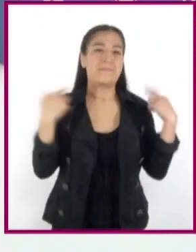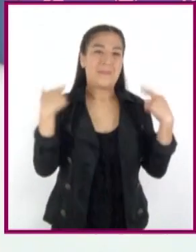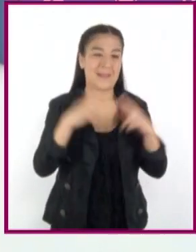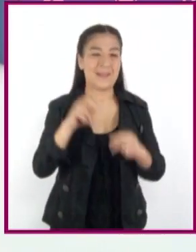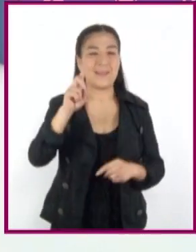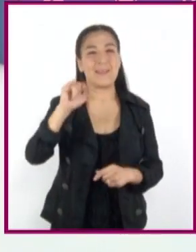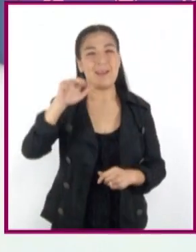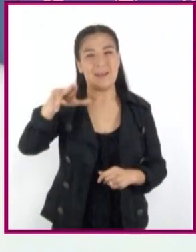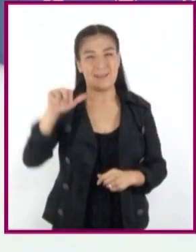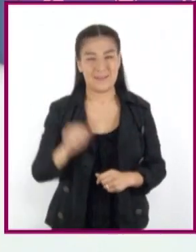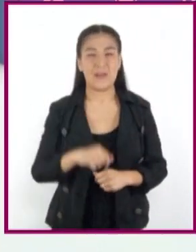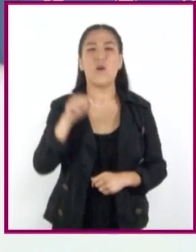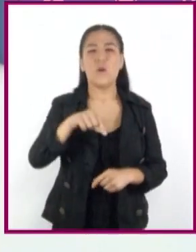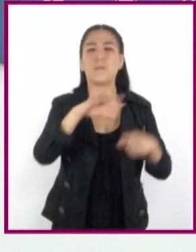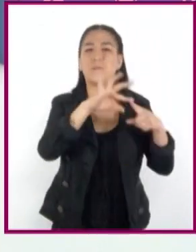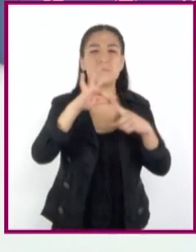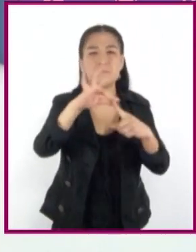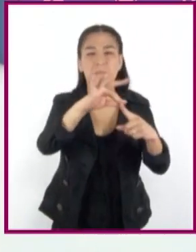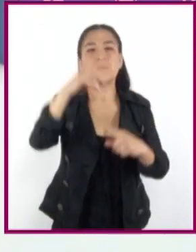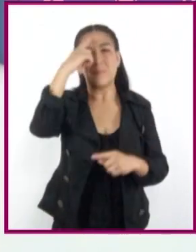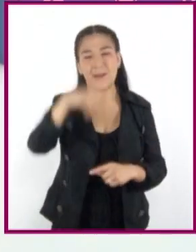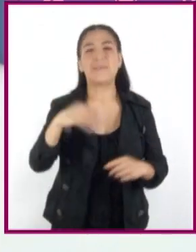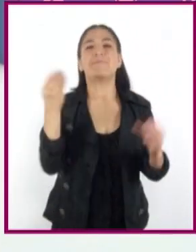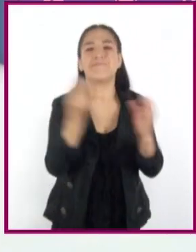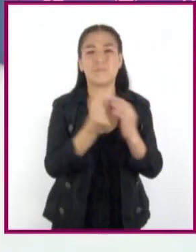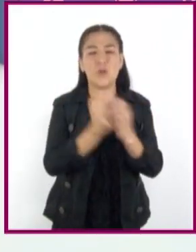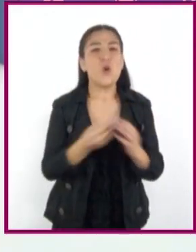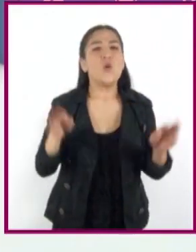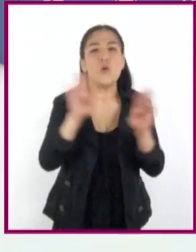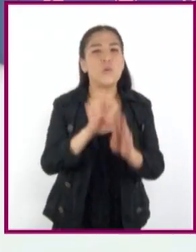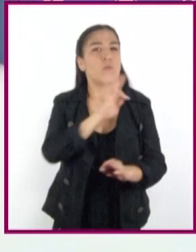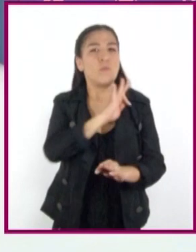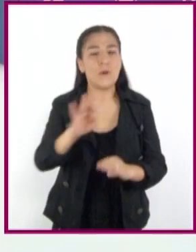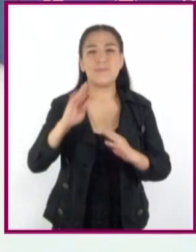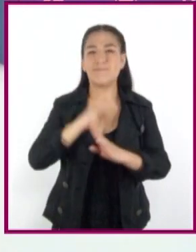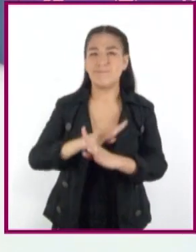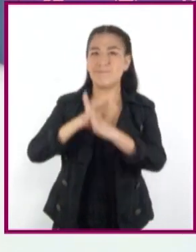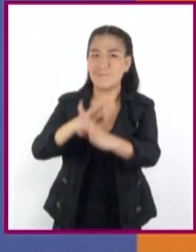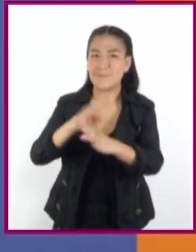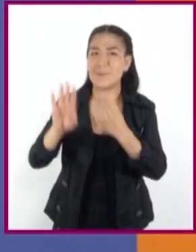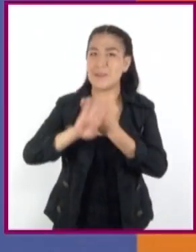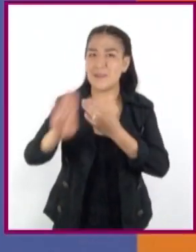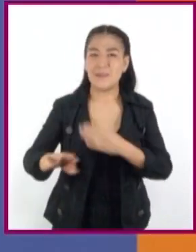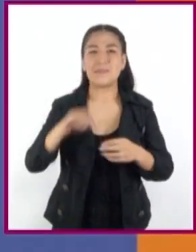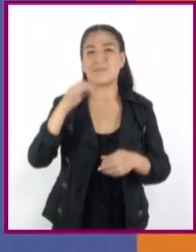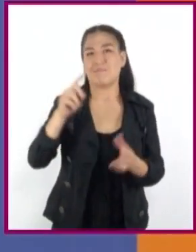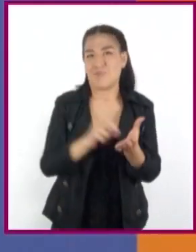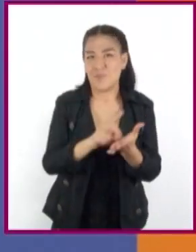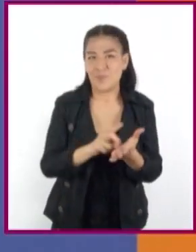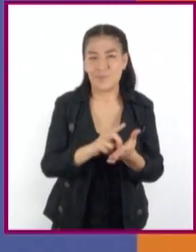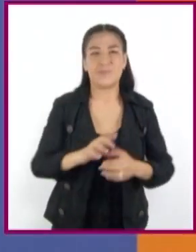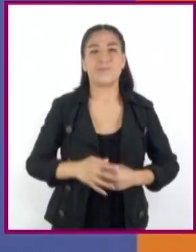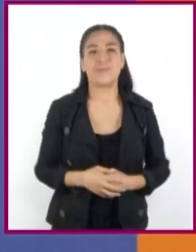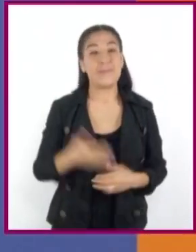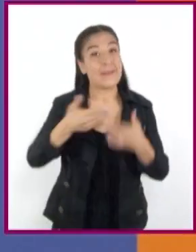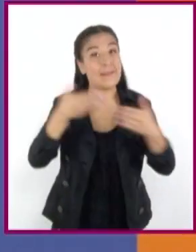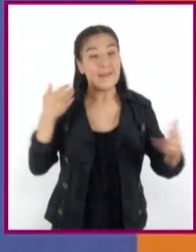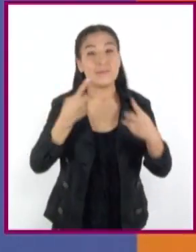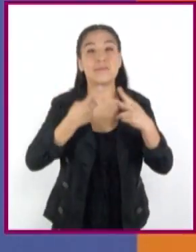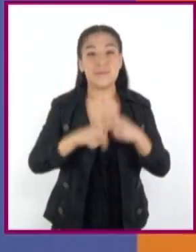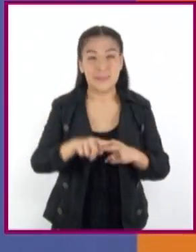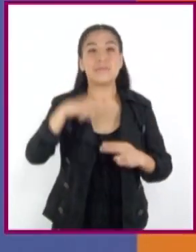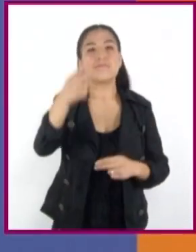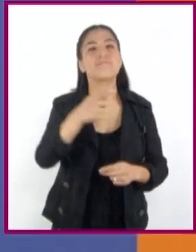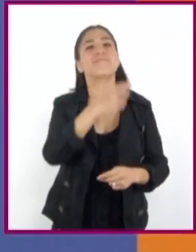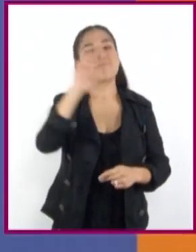Vamos a guiarlos en esta sesión titulada, ¿Cómo puedo prevenir las adicciones? Antes de comenzar, les recuerdo que